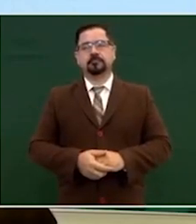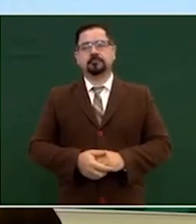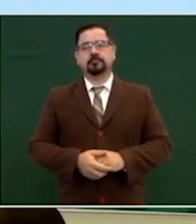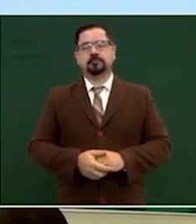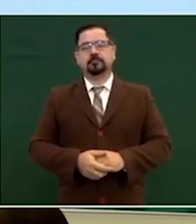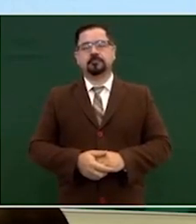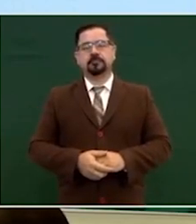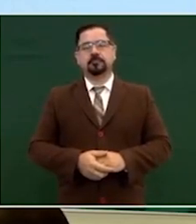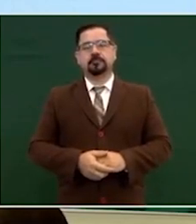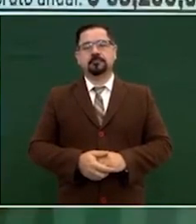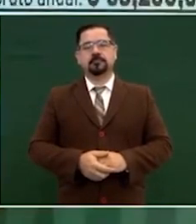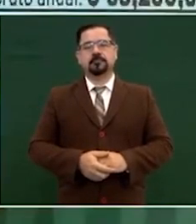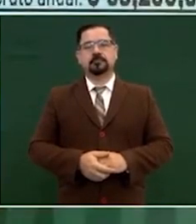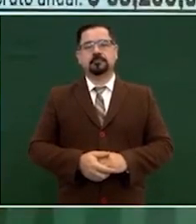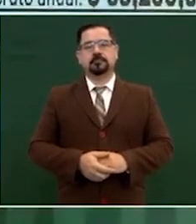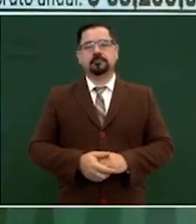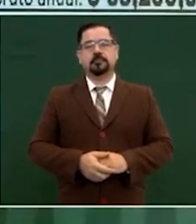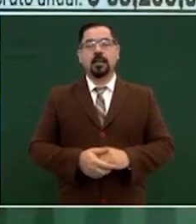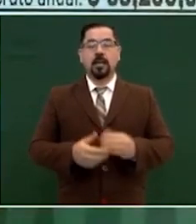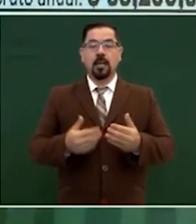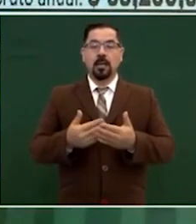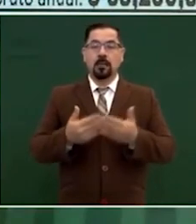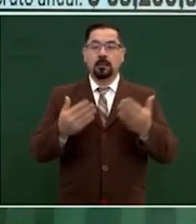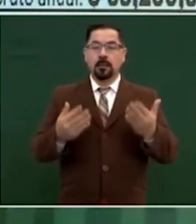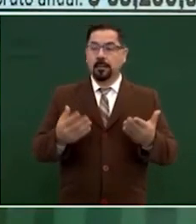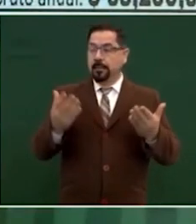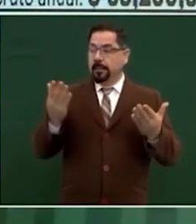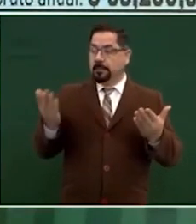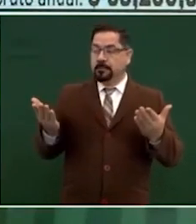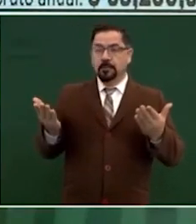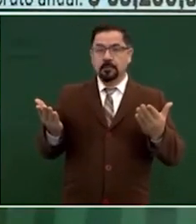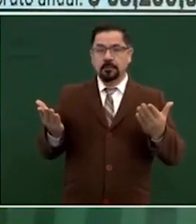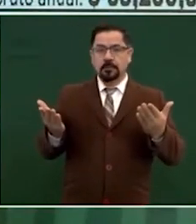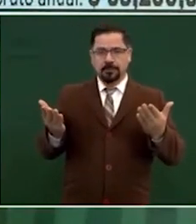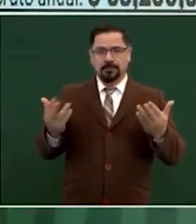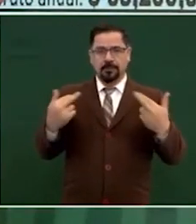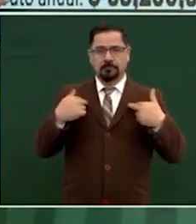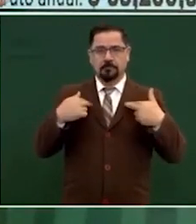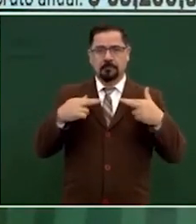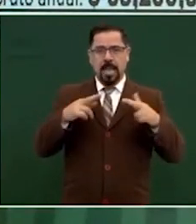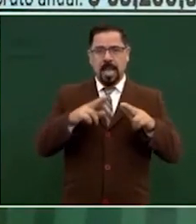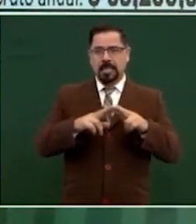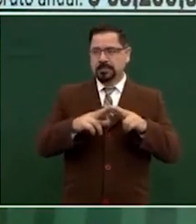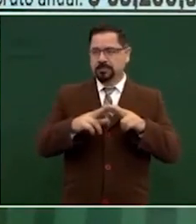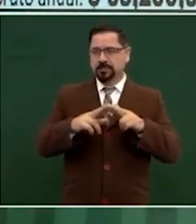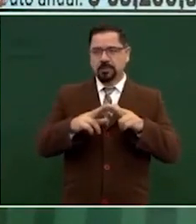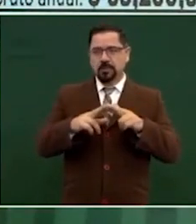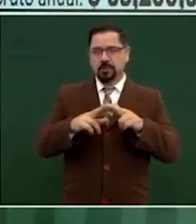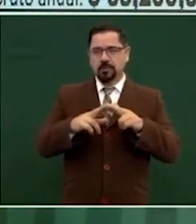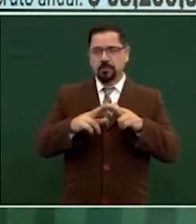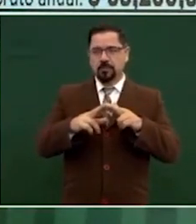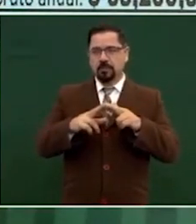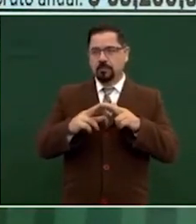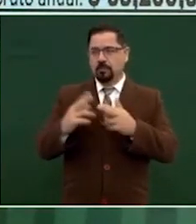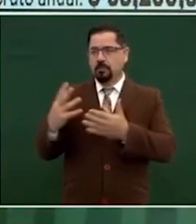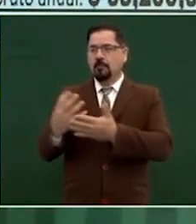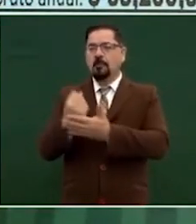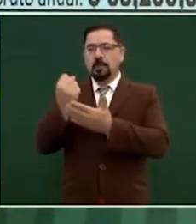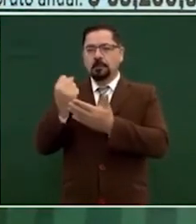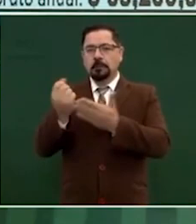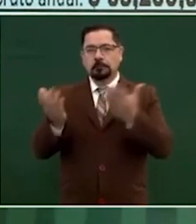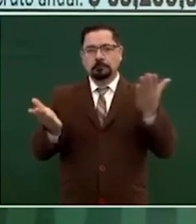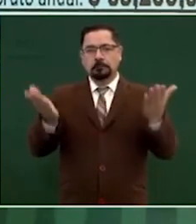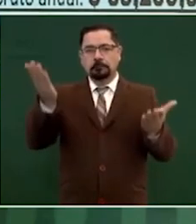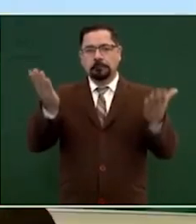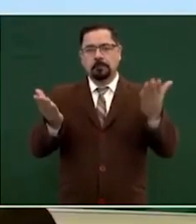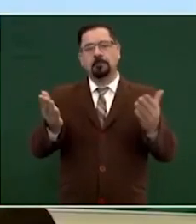ahora si esto se compara con los maestros con lo que gana un maestro y porque digo un maestro porque